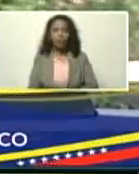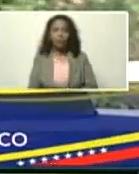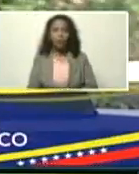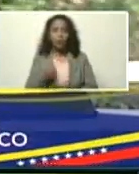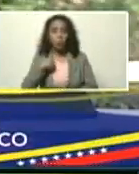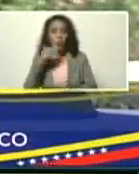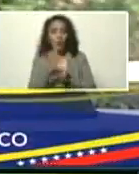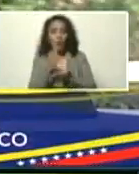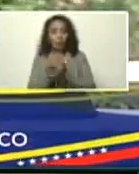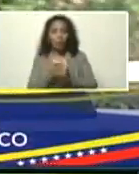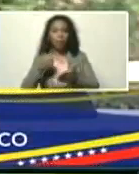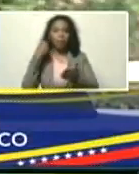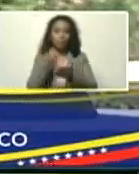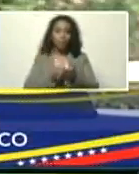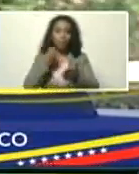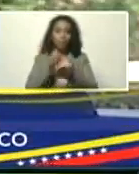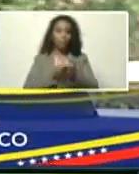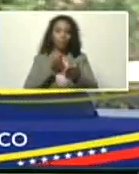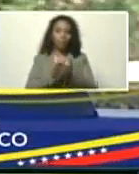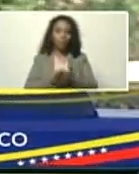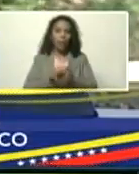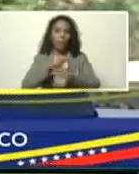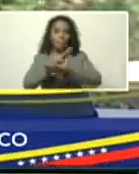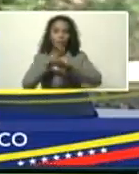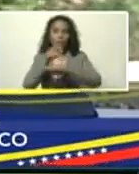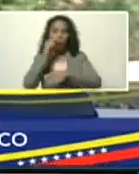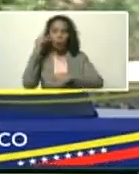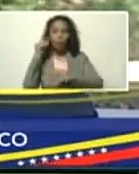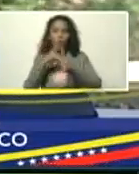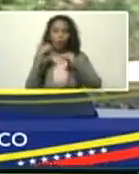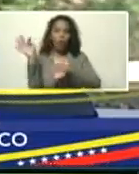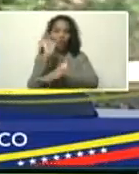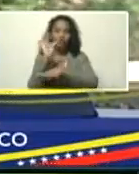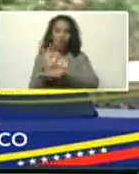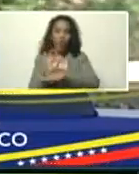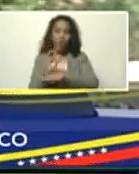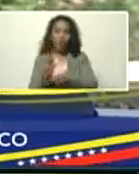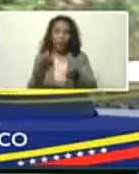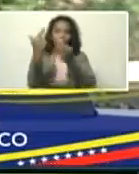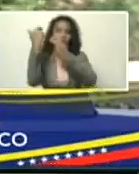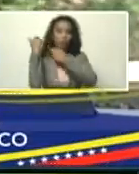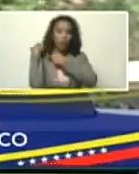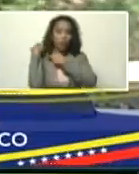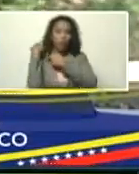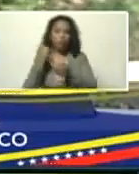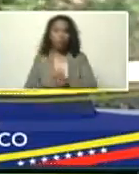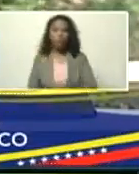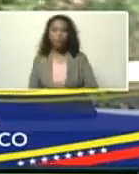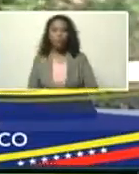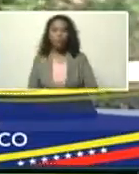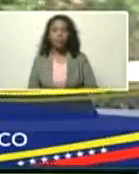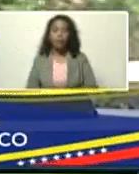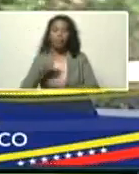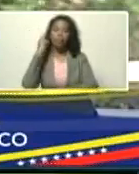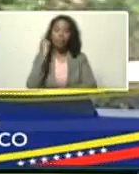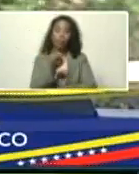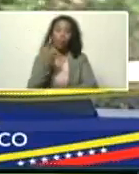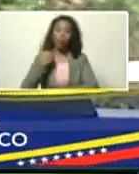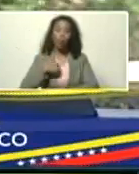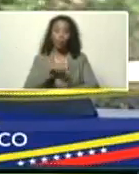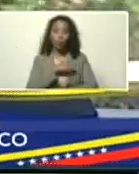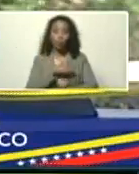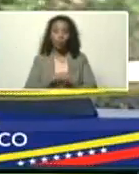yo, siempre, le insistí, al ministro, a las ministras, a todos los funcionarios, encargados, que debemos, nosotros,